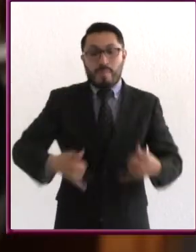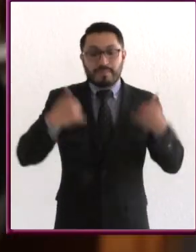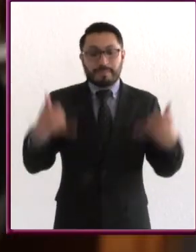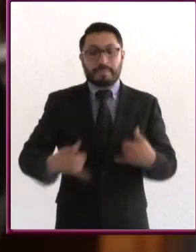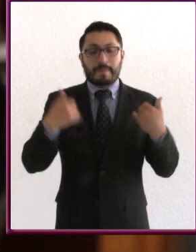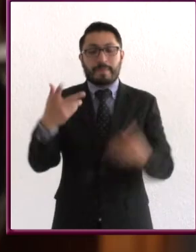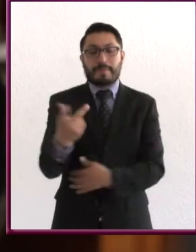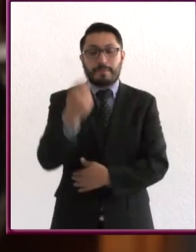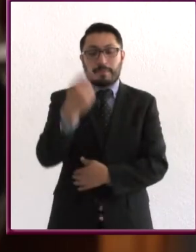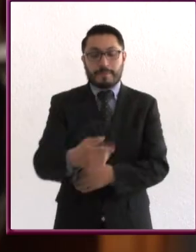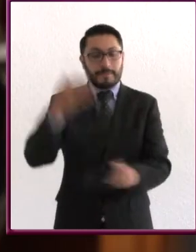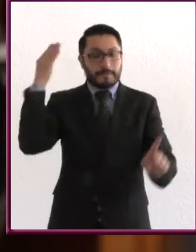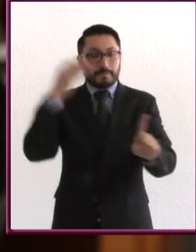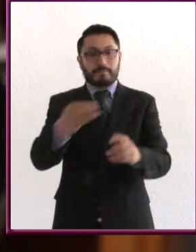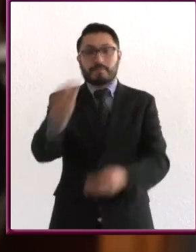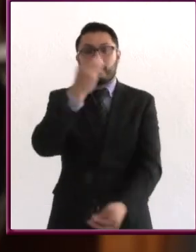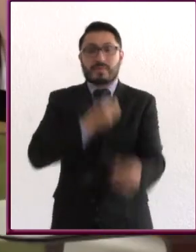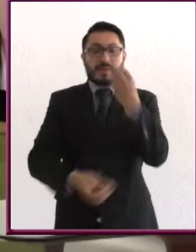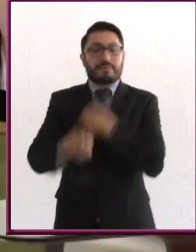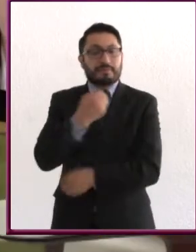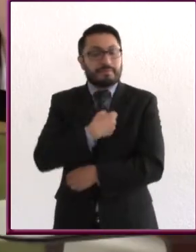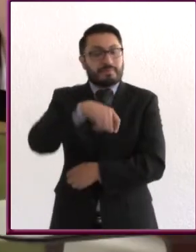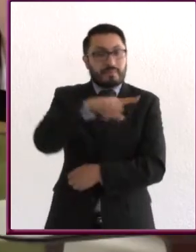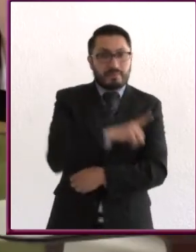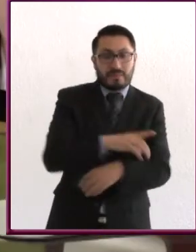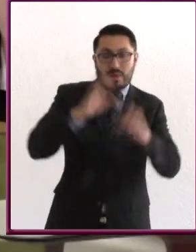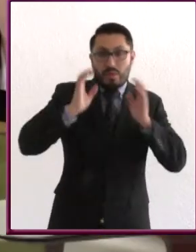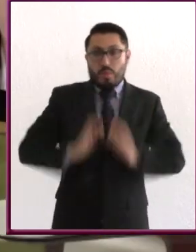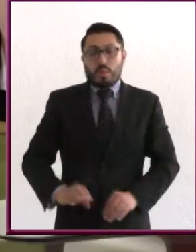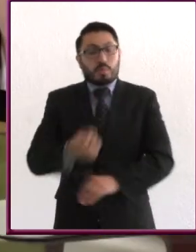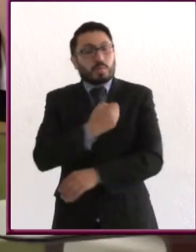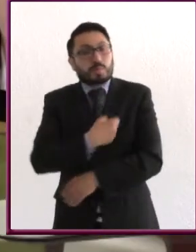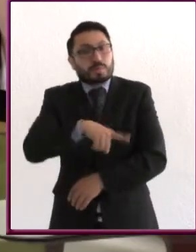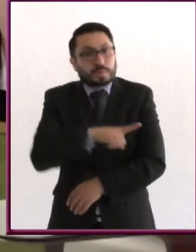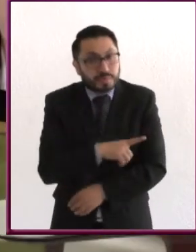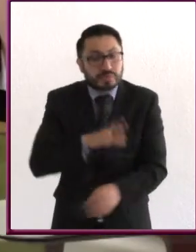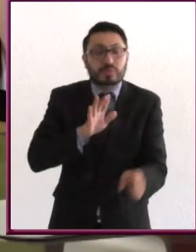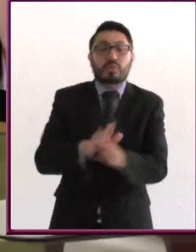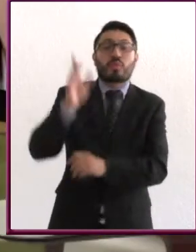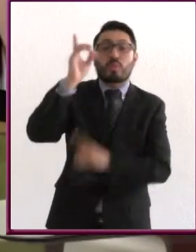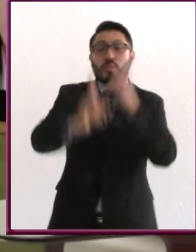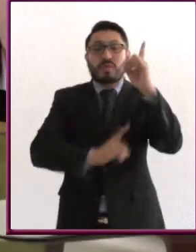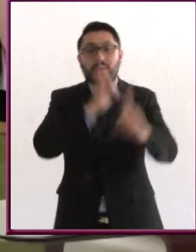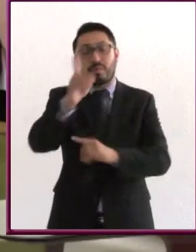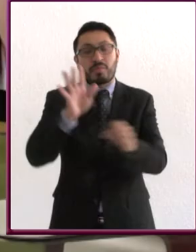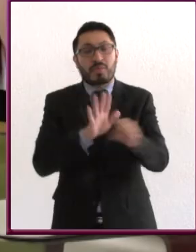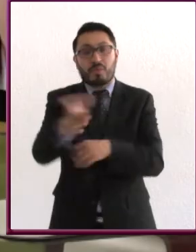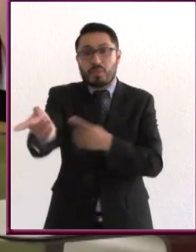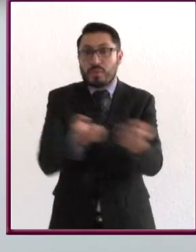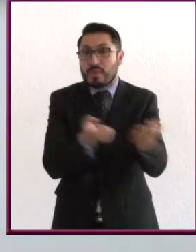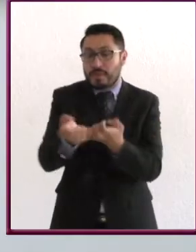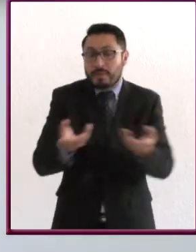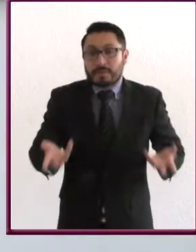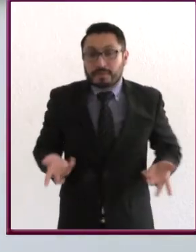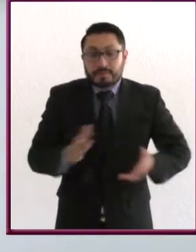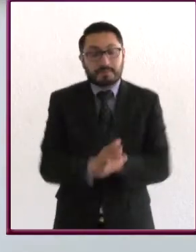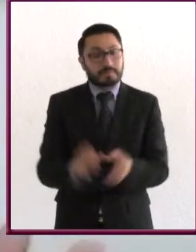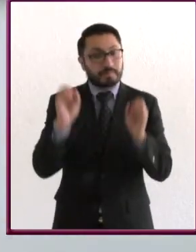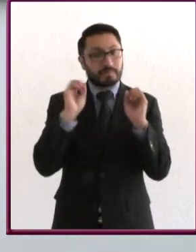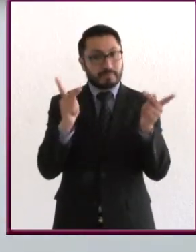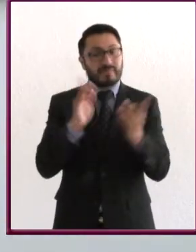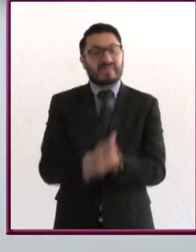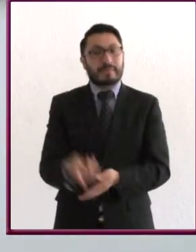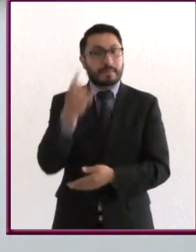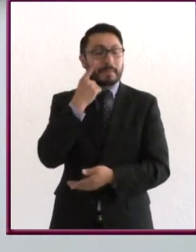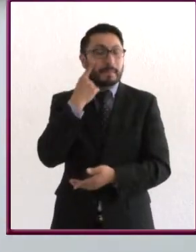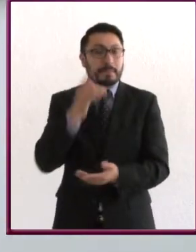para tener una alimentación más sana, para tener un cuerpo más sano, qué deporte, qué ejercicio hacer? Ok, vamos a